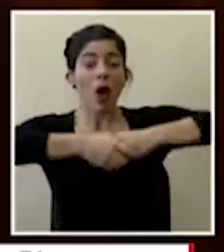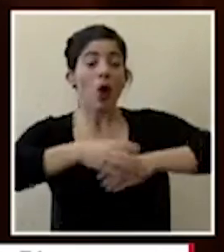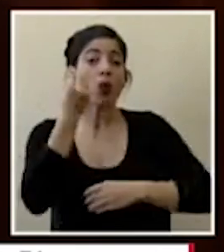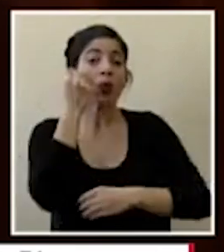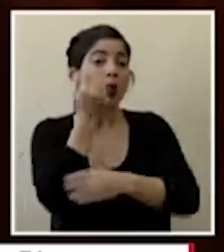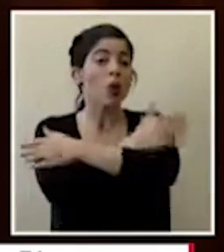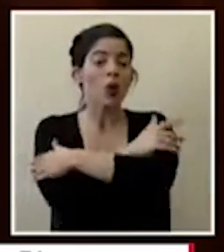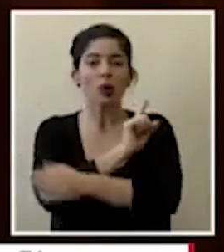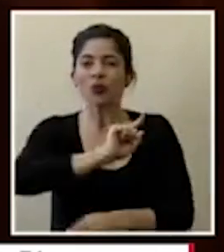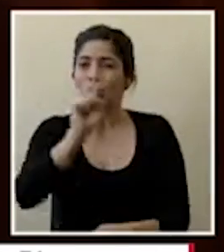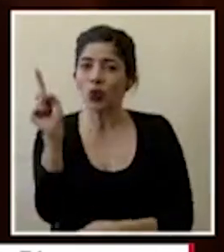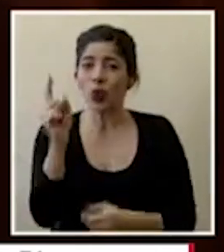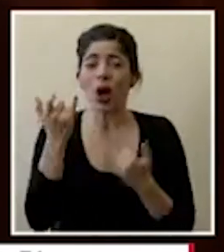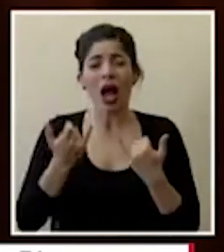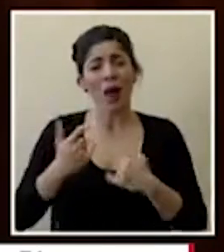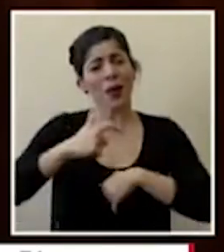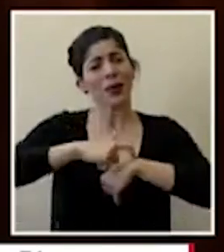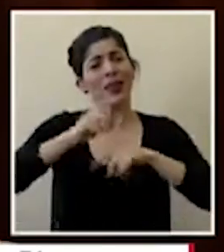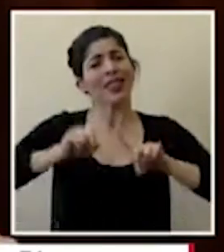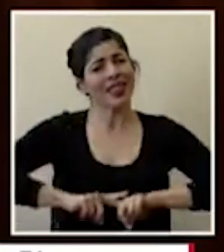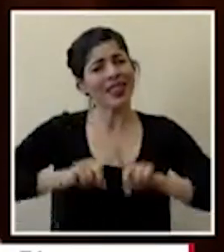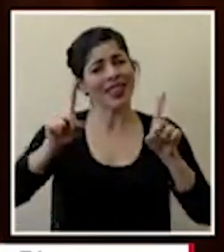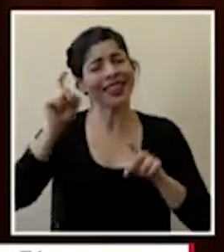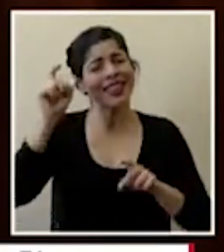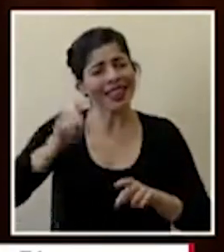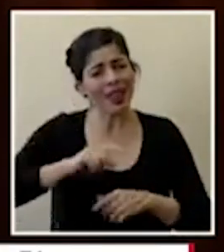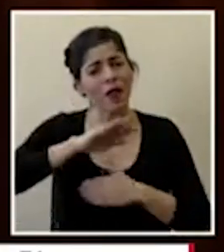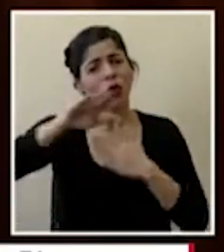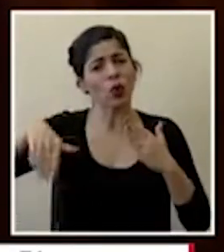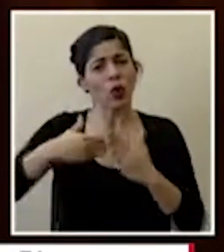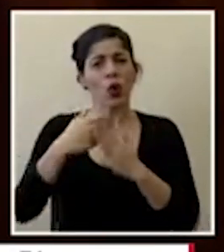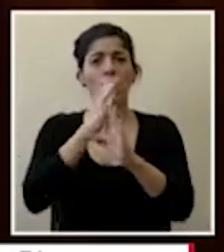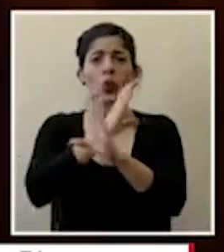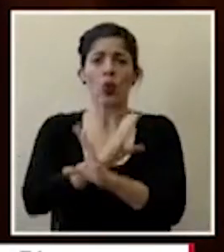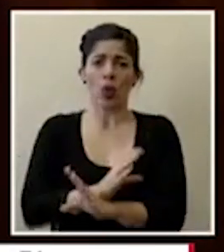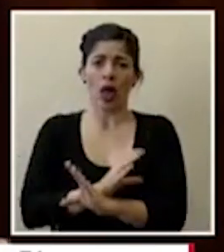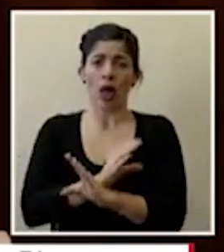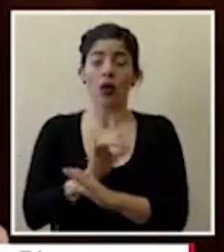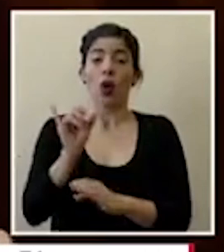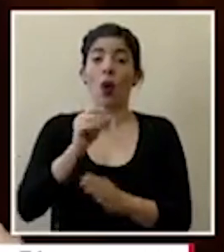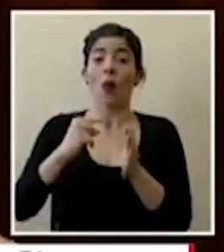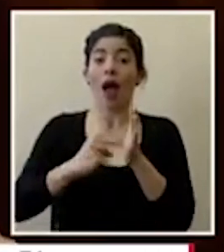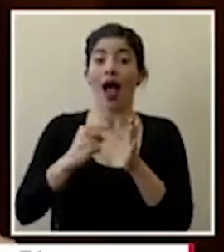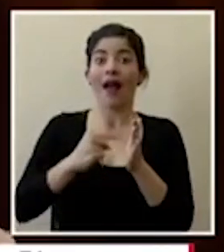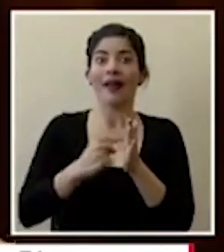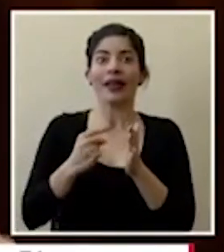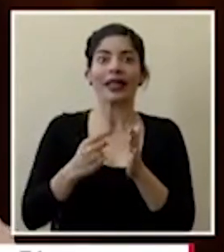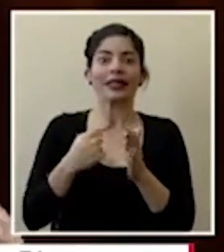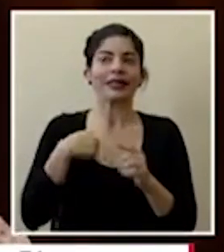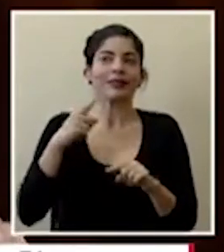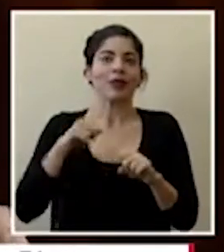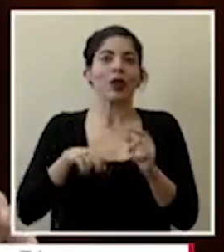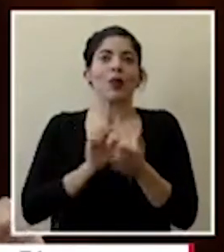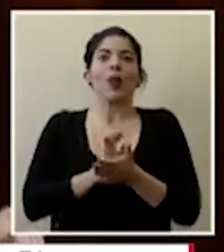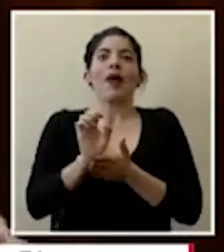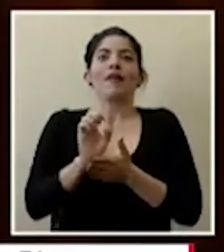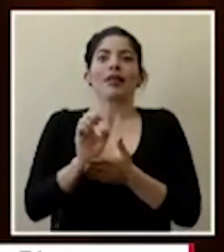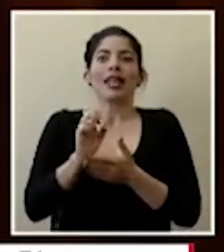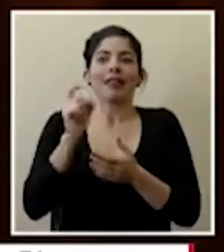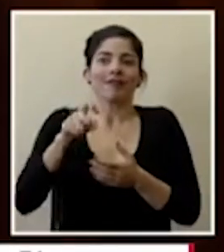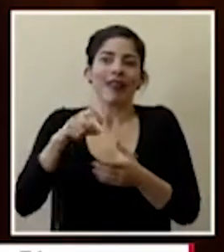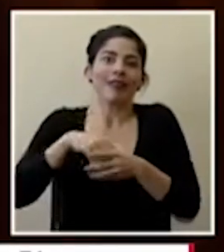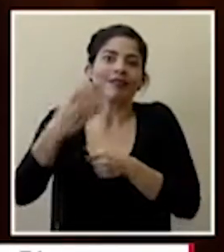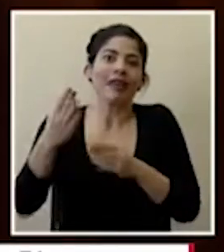beso de abrazo que son momentos diferentes que tenemos que cuidarnos todos y todas y que así como a veces no podemos evitar salir de la casa